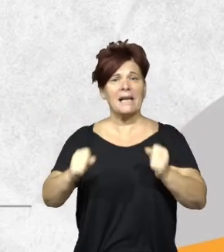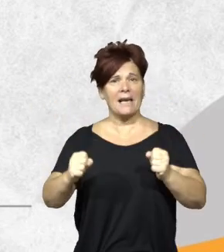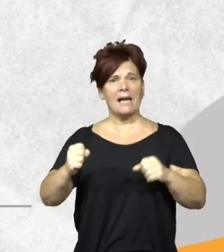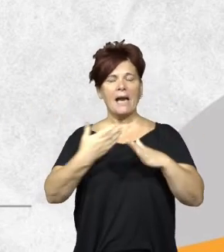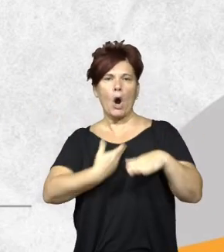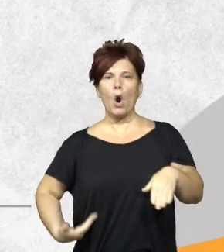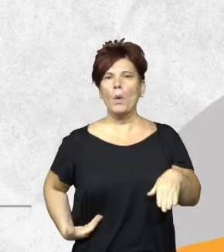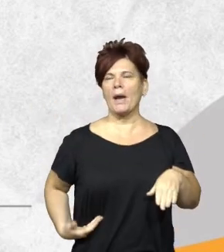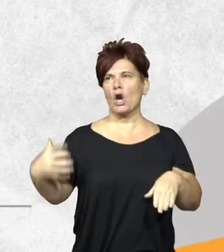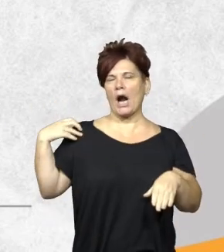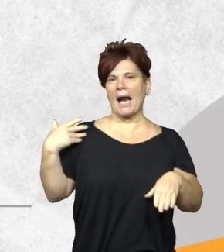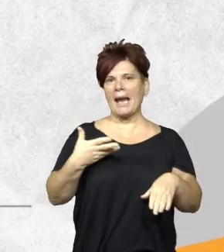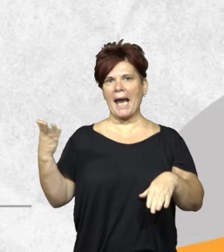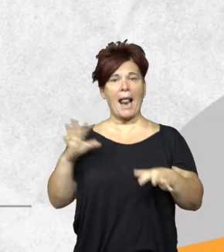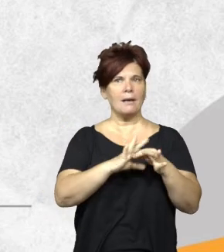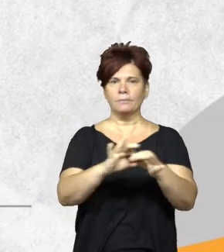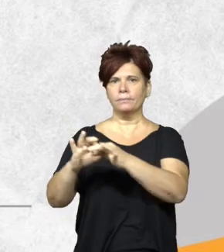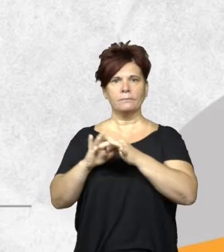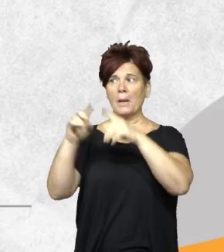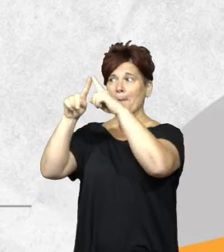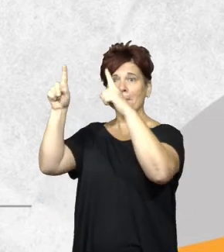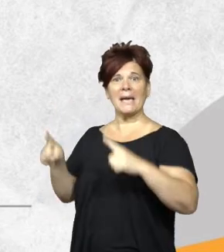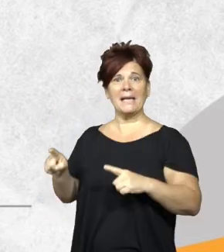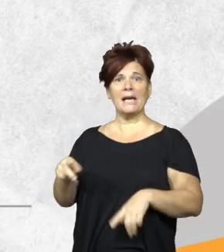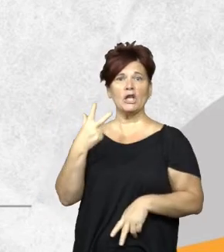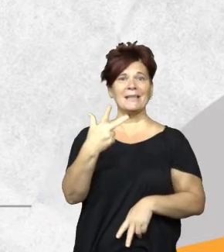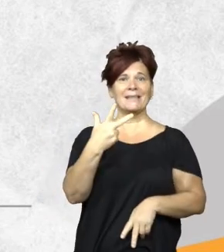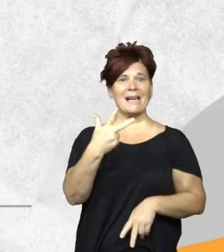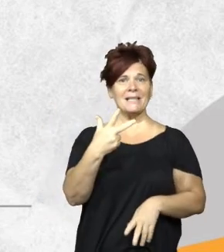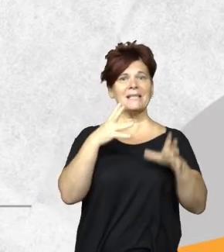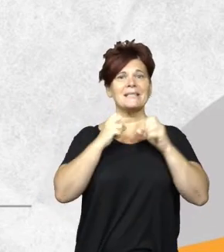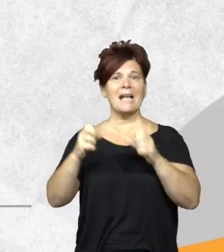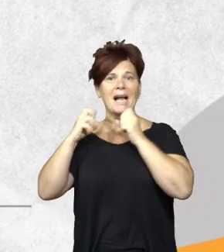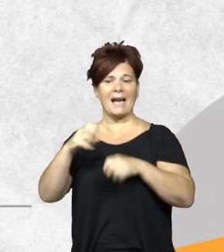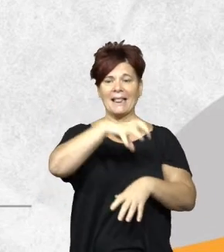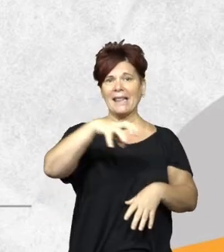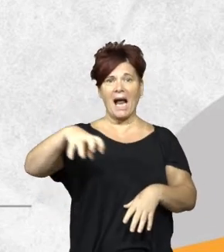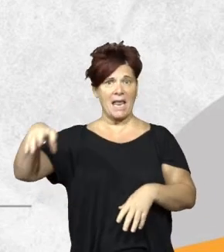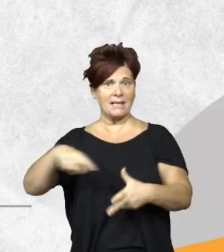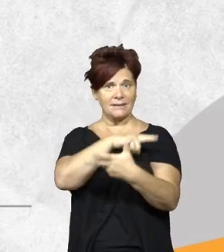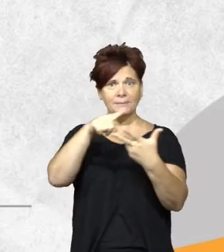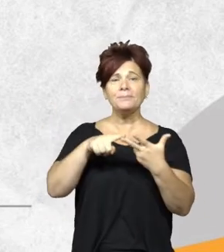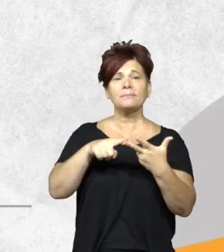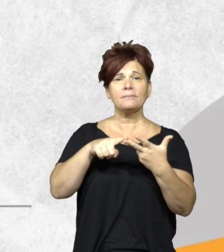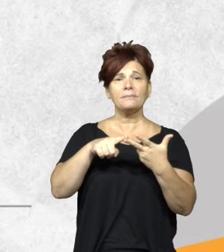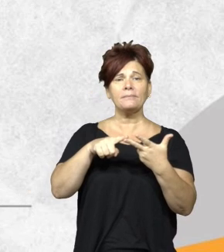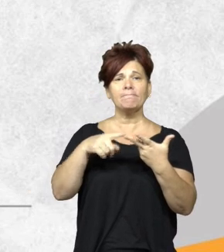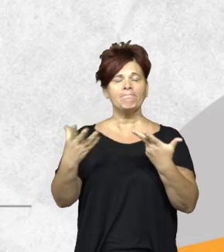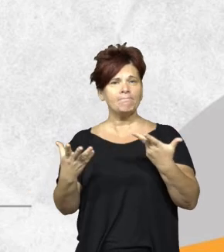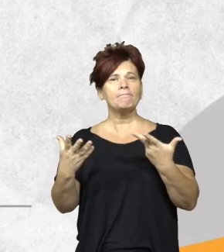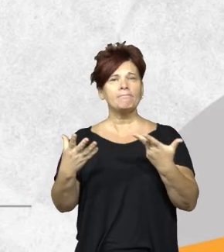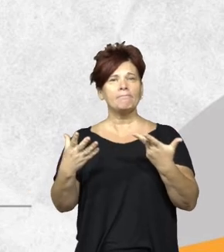en general. Dentro del ministerio tenemos tres secretarías, cada secretaría no tenemos o no contamos, como muchos que han